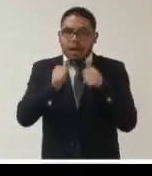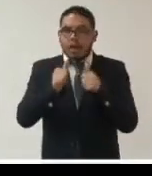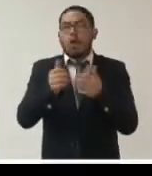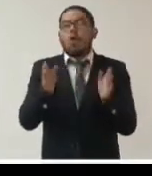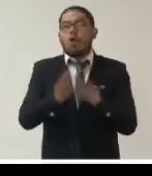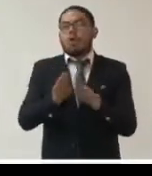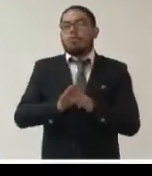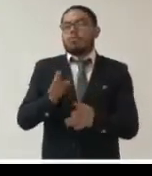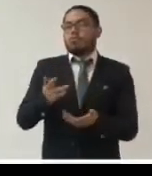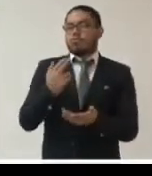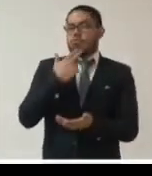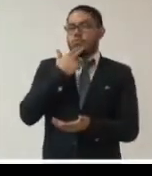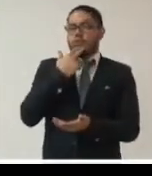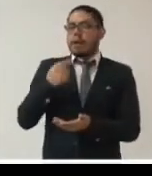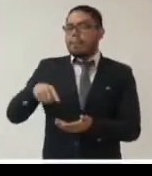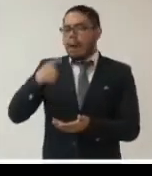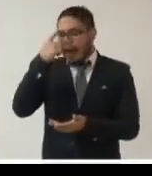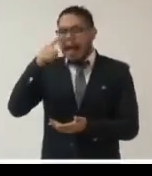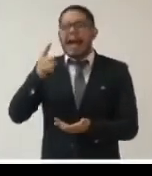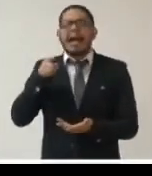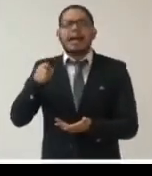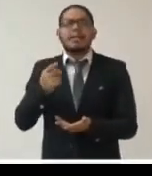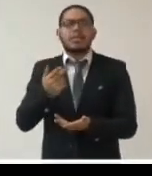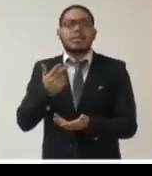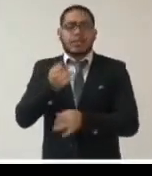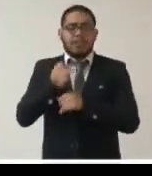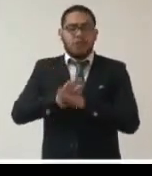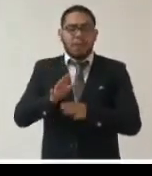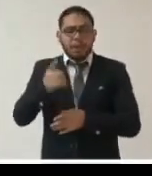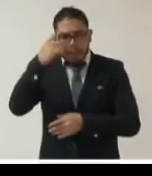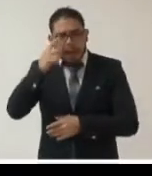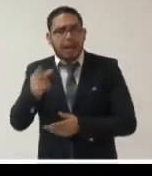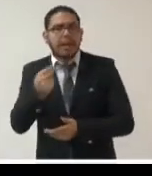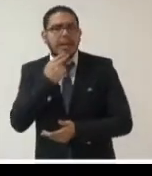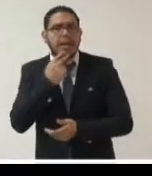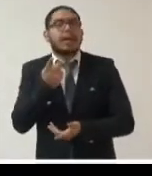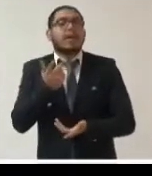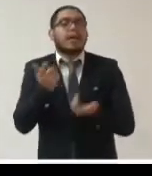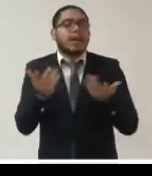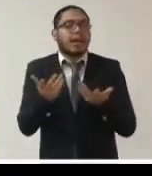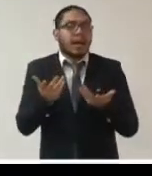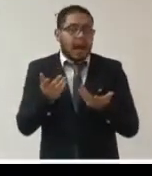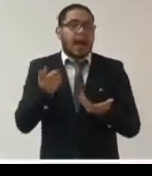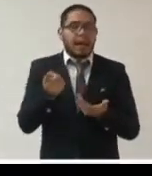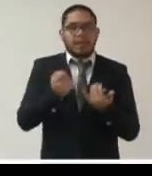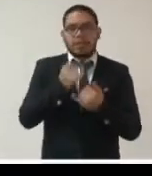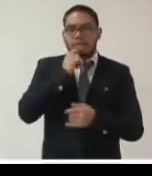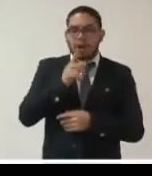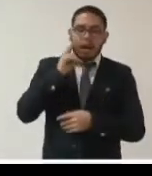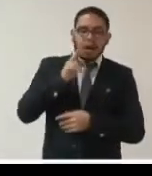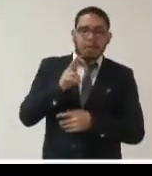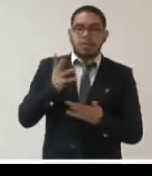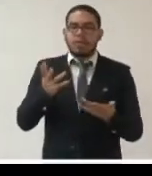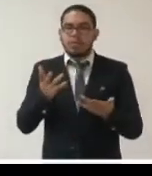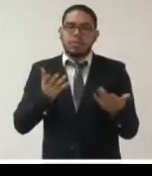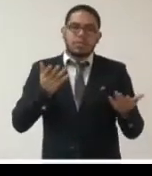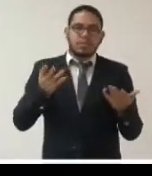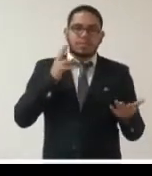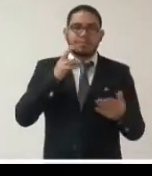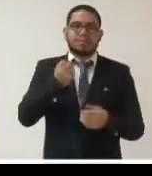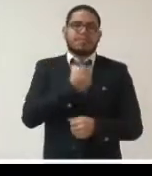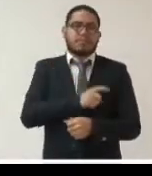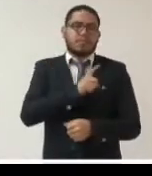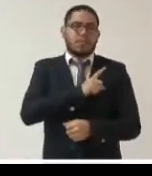utilizan esas informaciones con la suficiente fortaleza y también con la suficiente flexibilidad en este escenario de salud